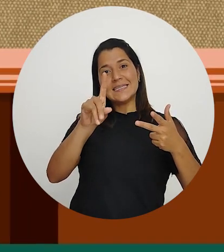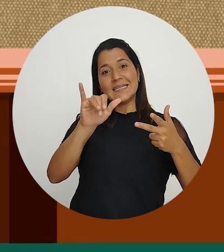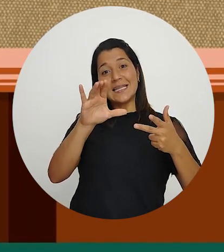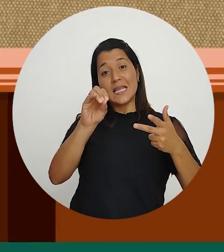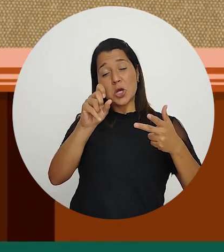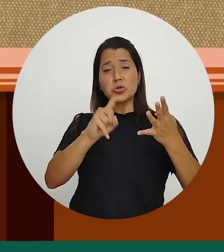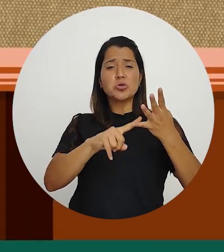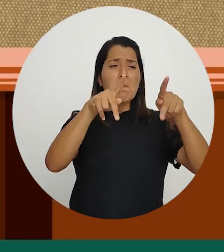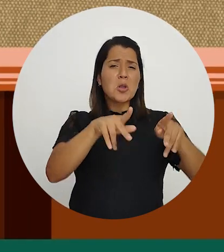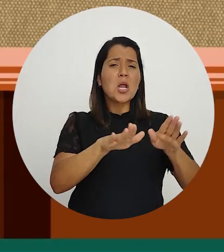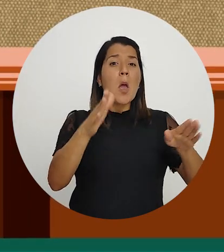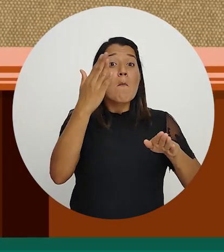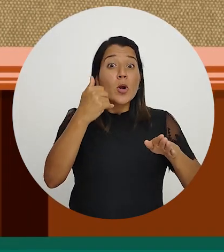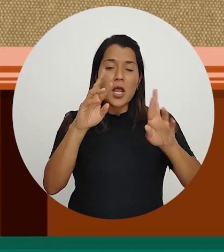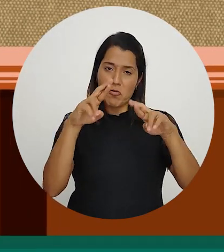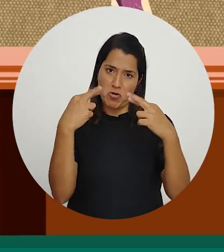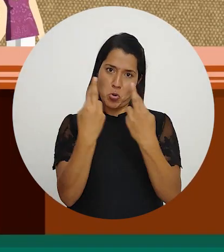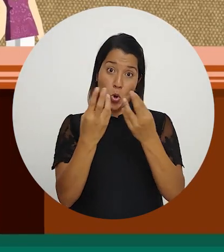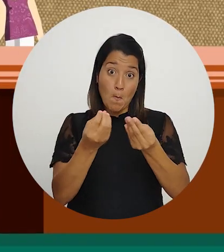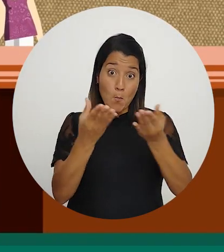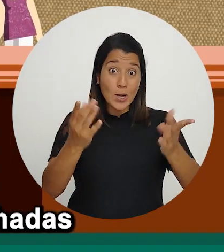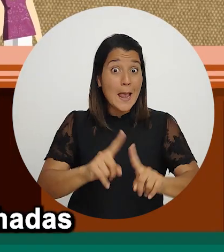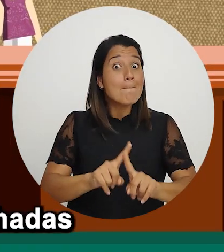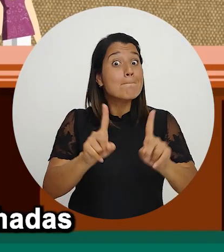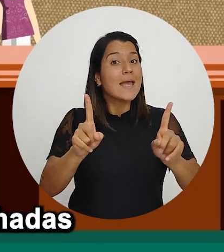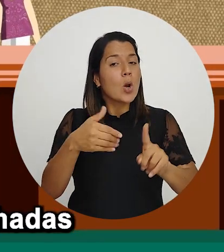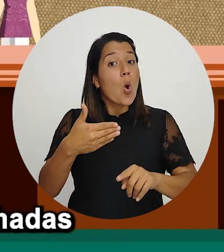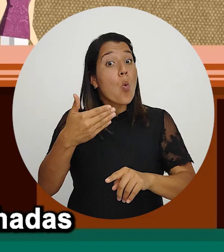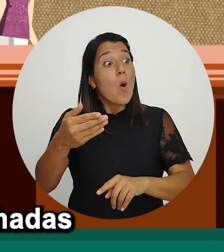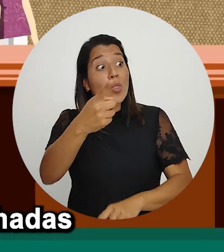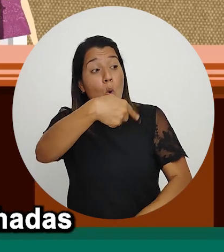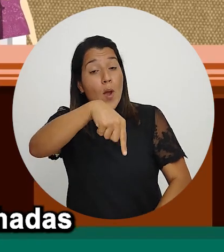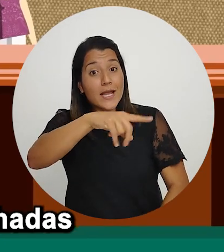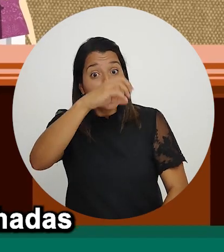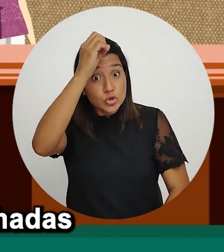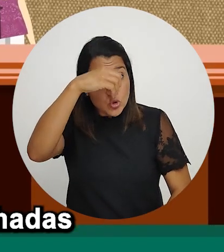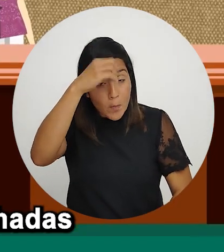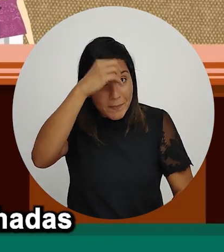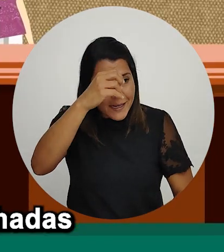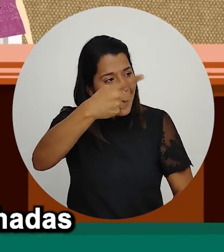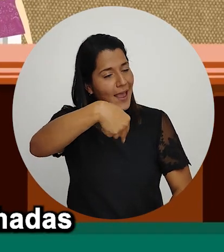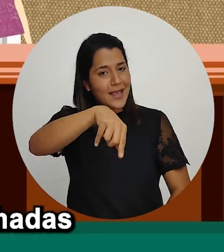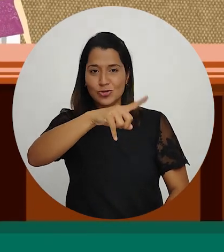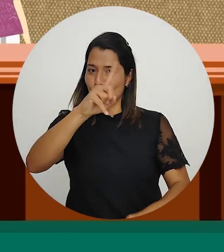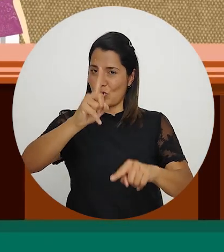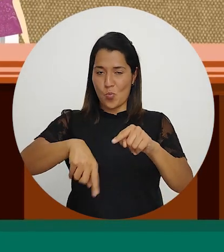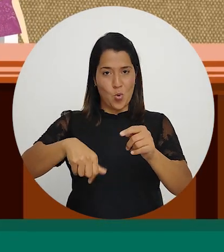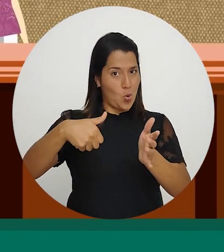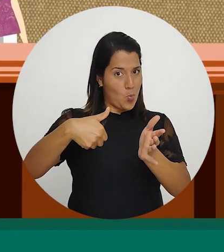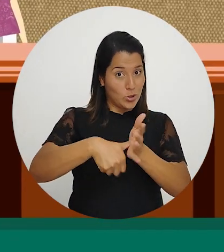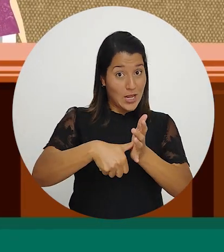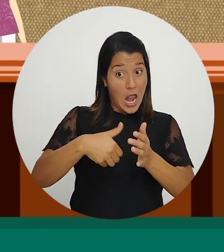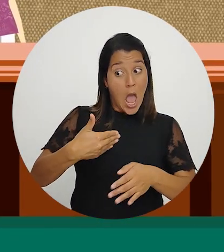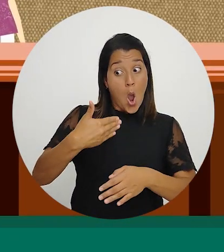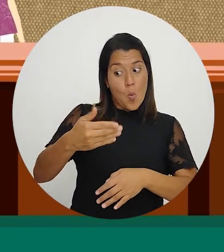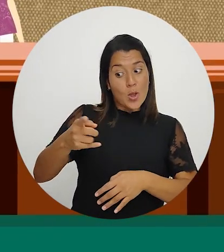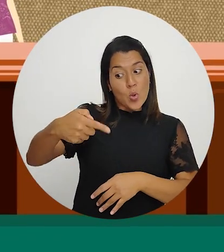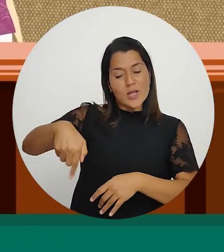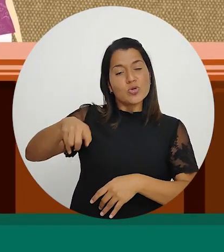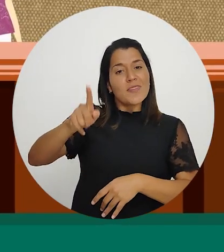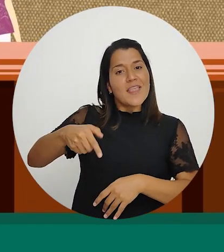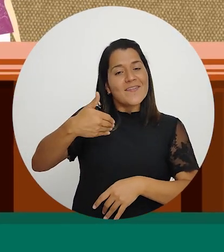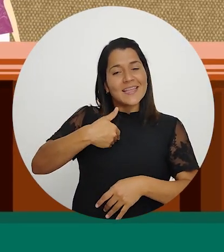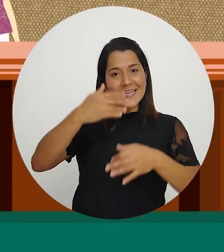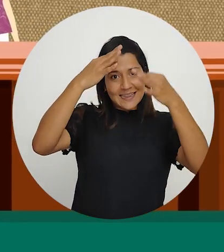y ciudadanía, pues las sesiones son públicas. Sin embargo, cuando estas personas son escuchadas, no pueden votar las